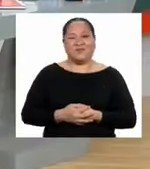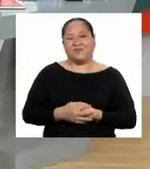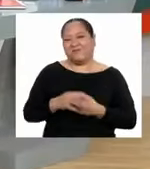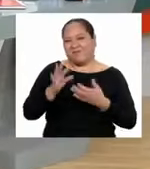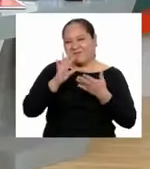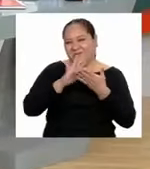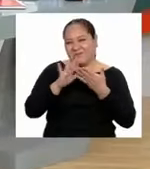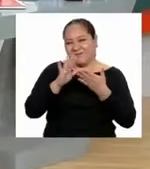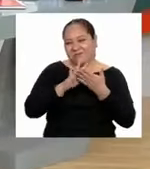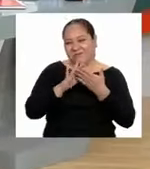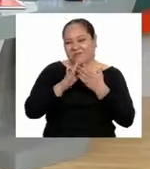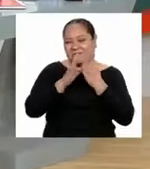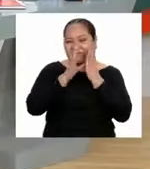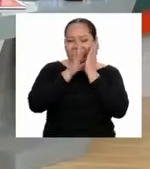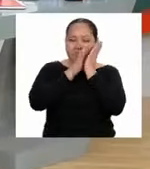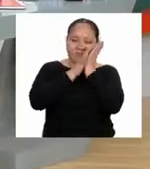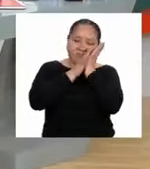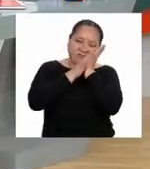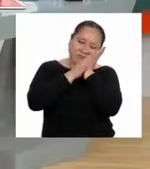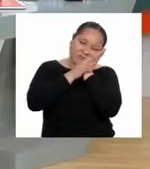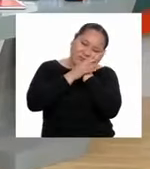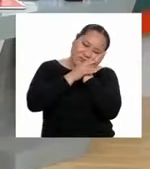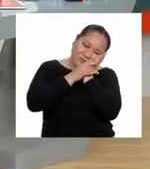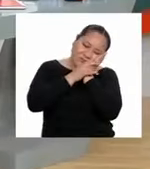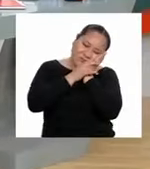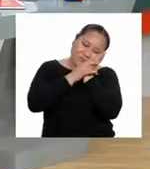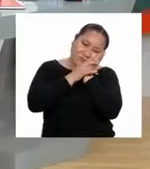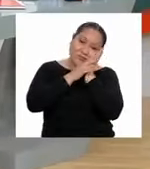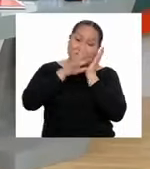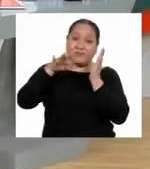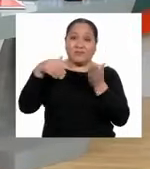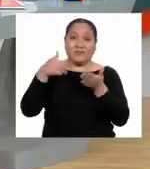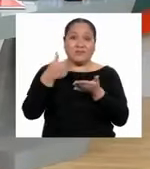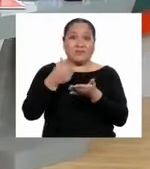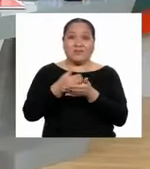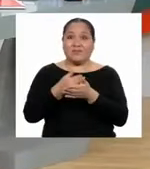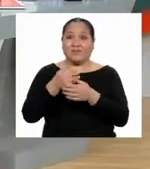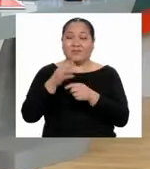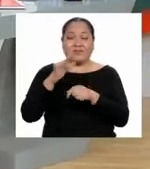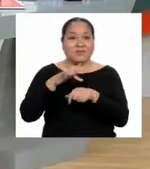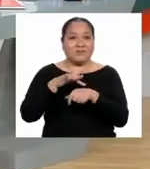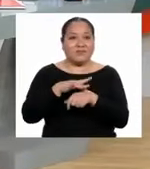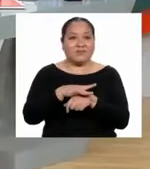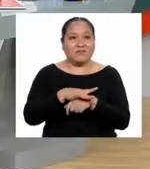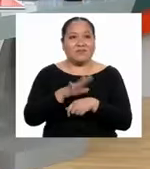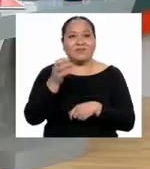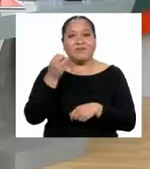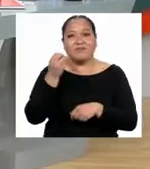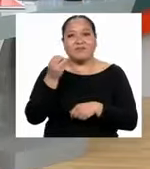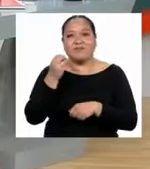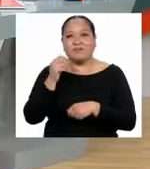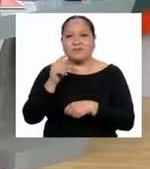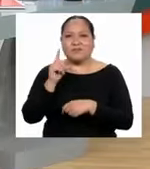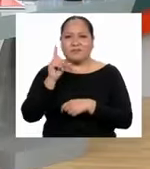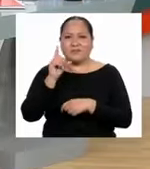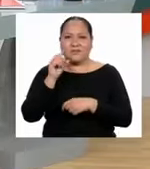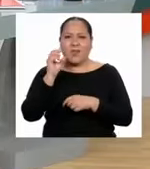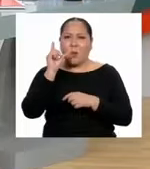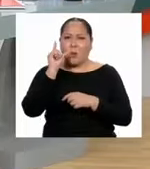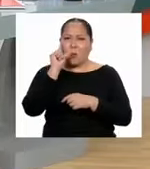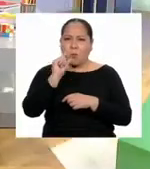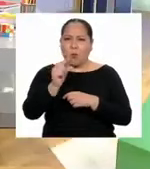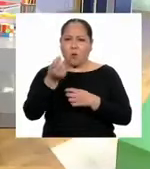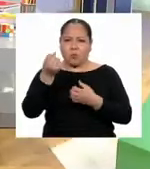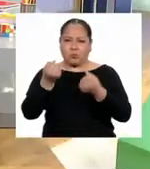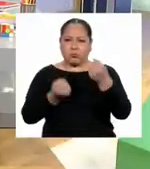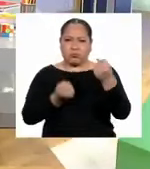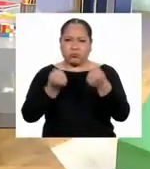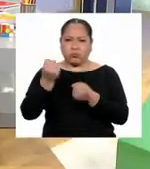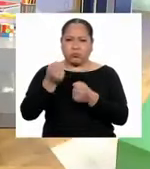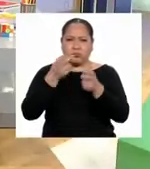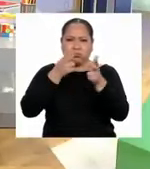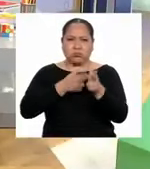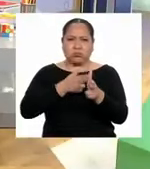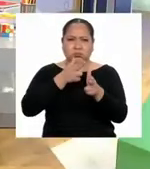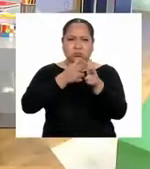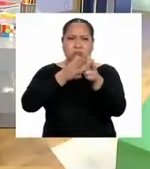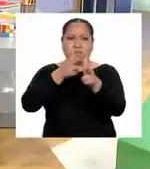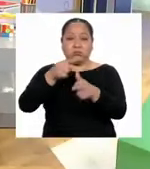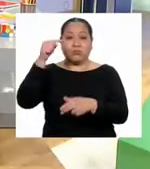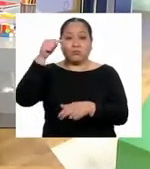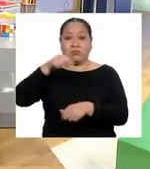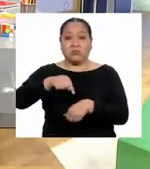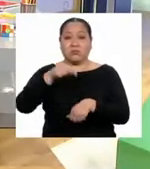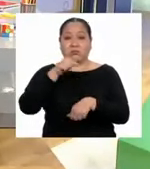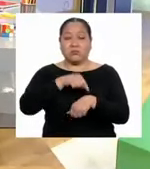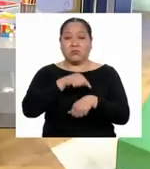Disculpen, me quedé dormido porque llegué más temprano de lo acostumbrado, porque encontré poco tráfico en la calle. Por lo del coronavirus,